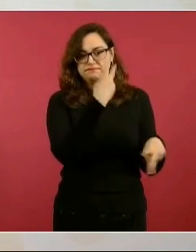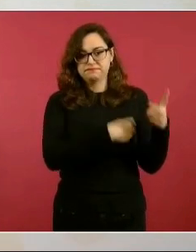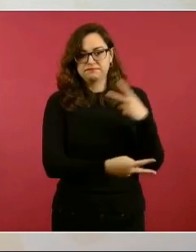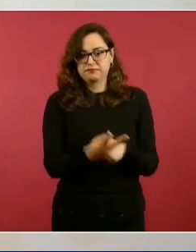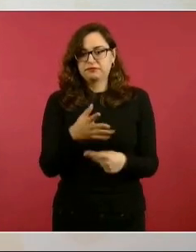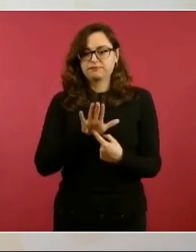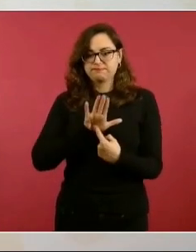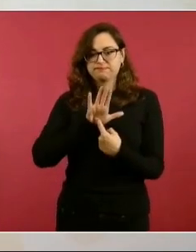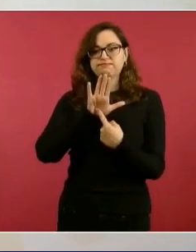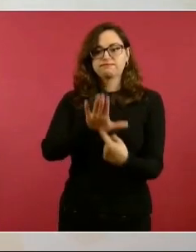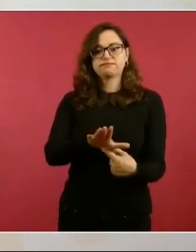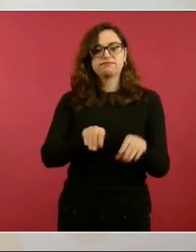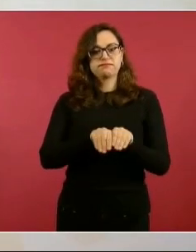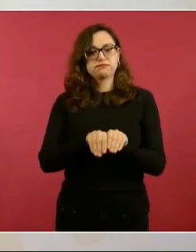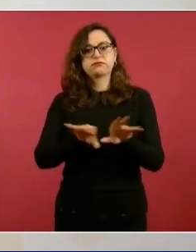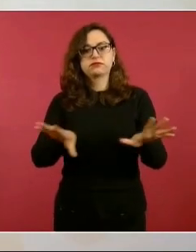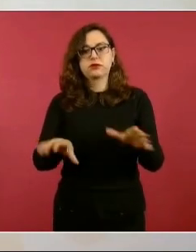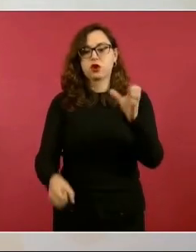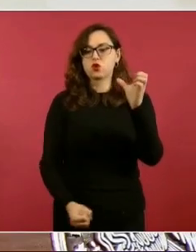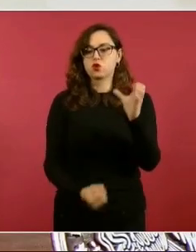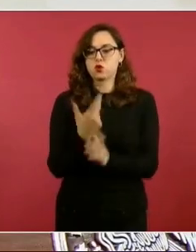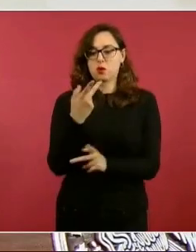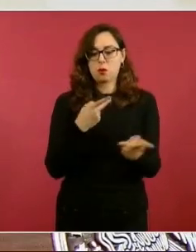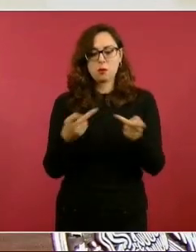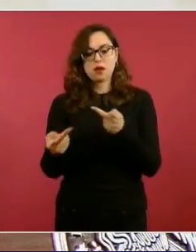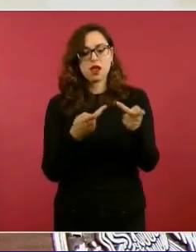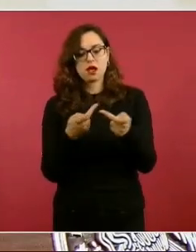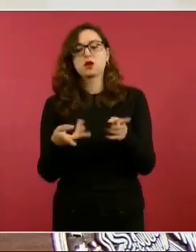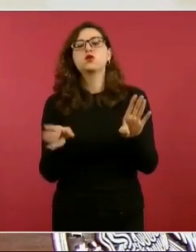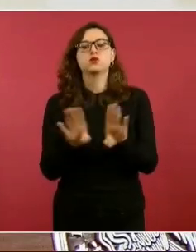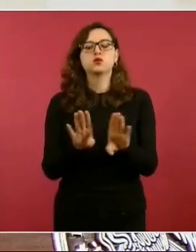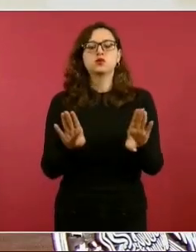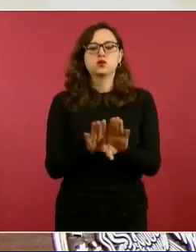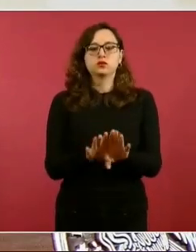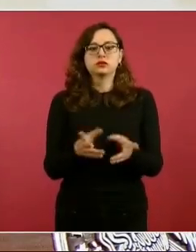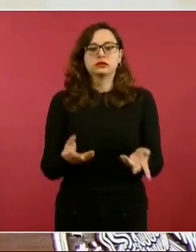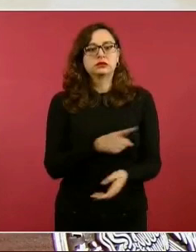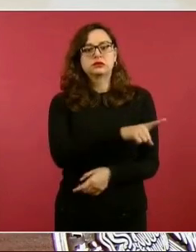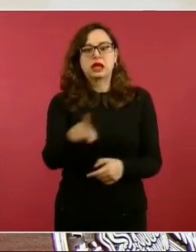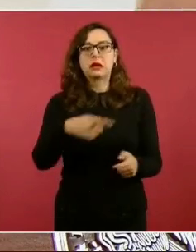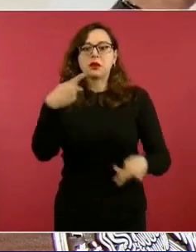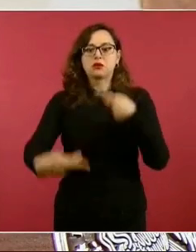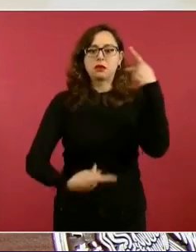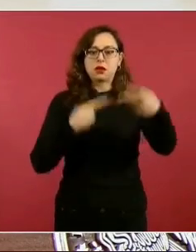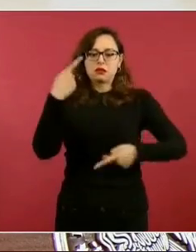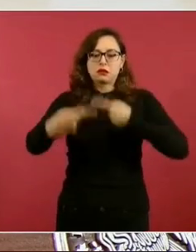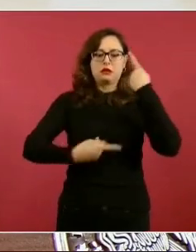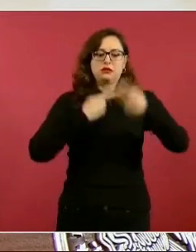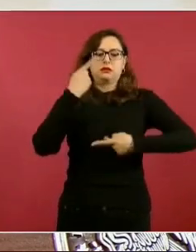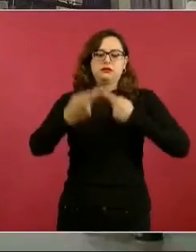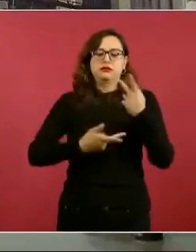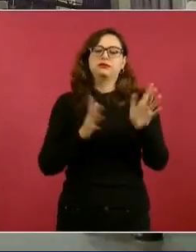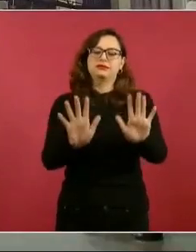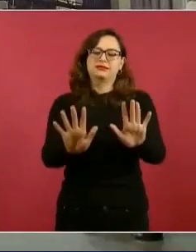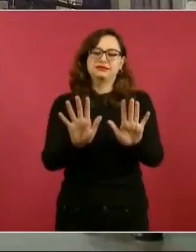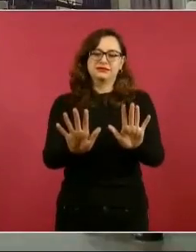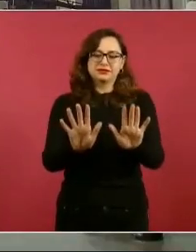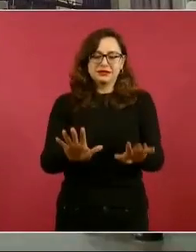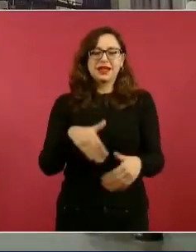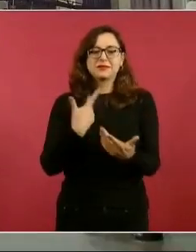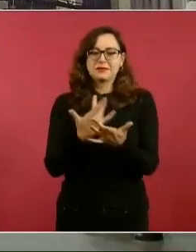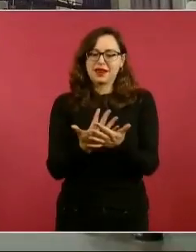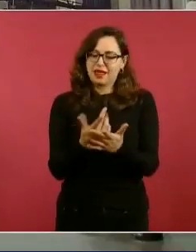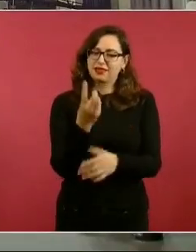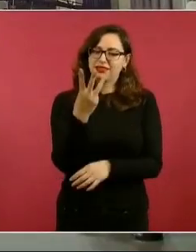y ya se dé a conocer el plan, de modo que ya no me sigan preguntando, porque si no, ¿qué vamos a decir entonces? Gracias.